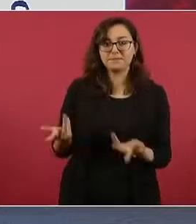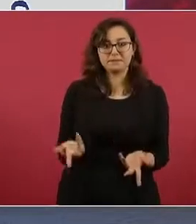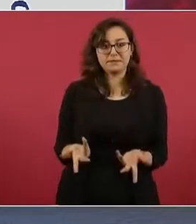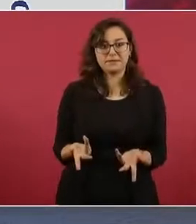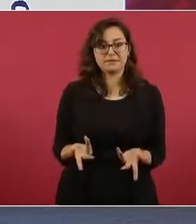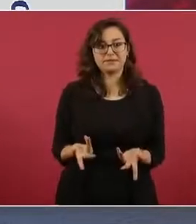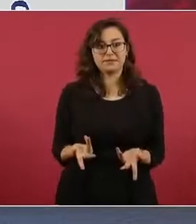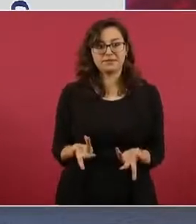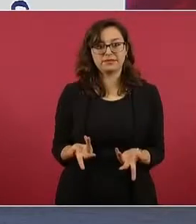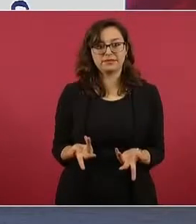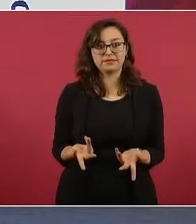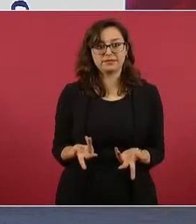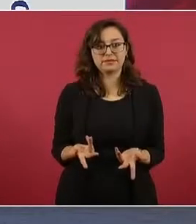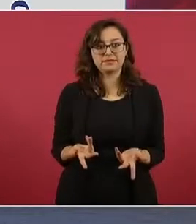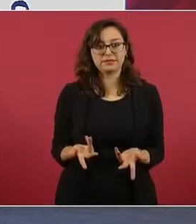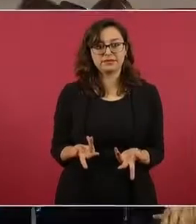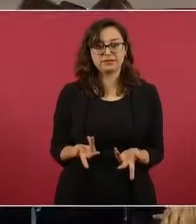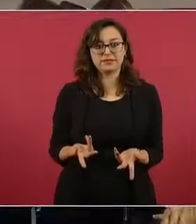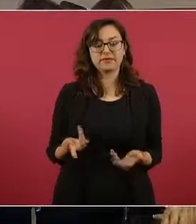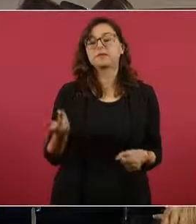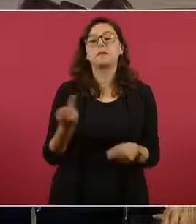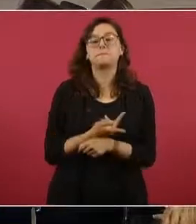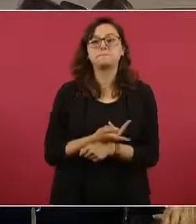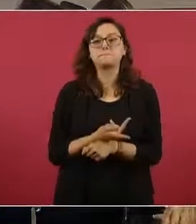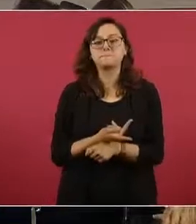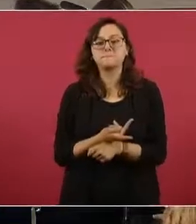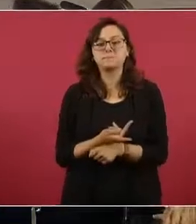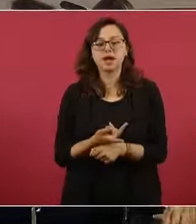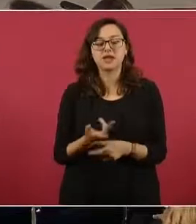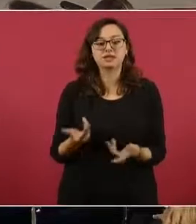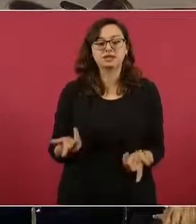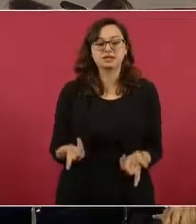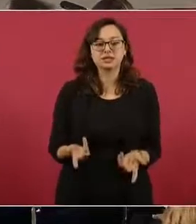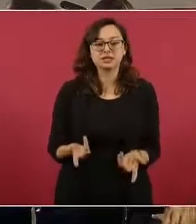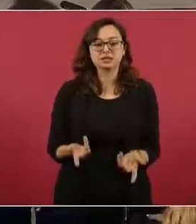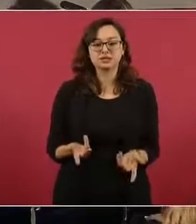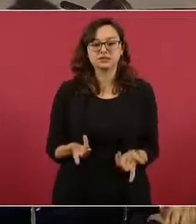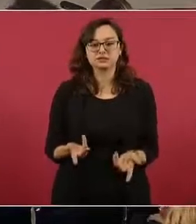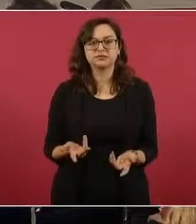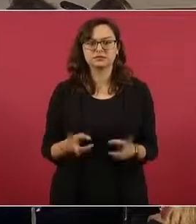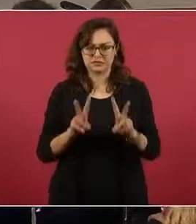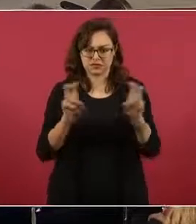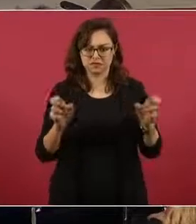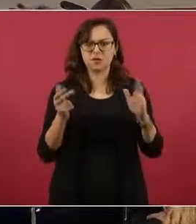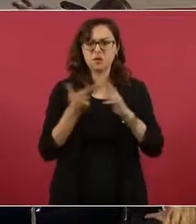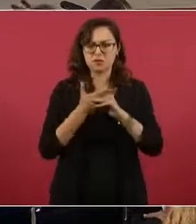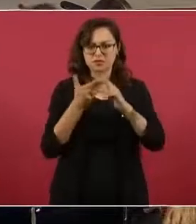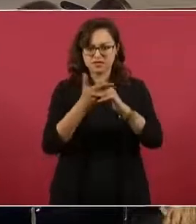¿Por qué no pones lo de homicidios?